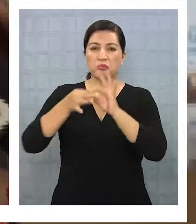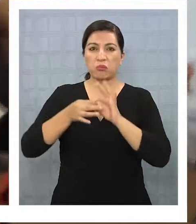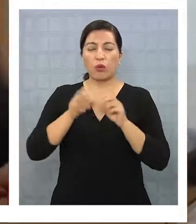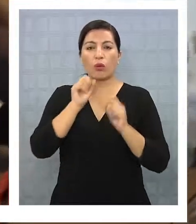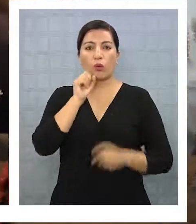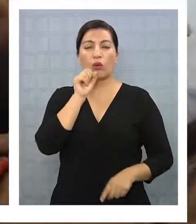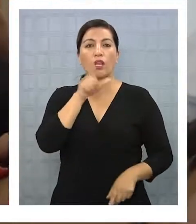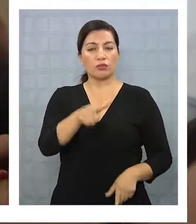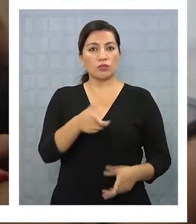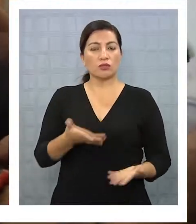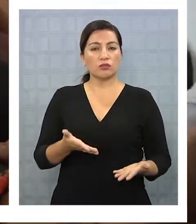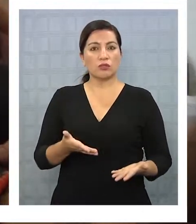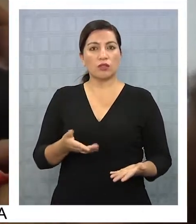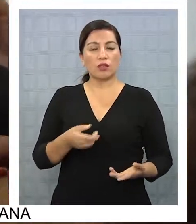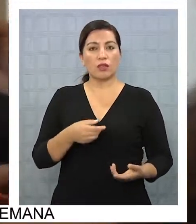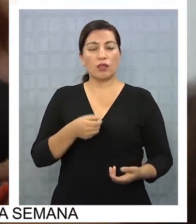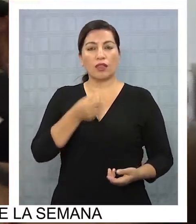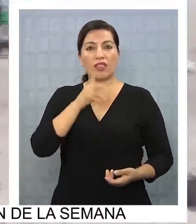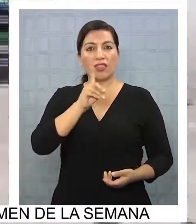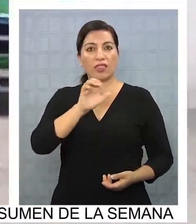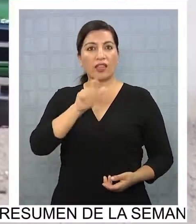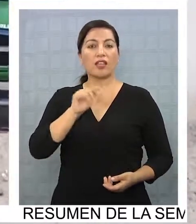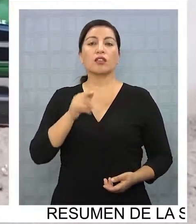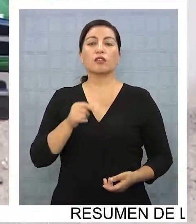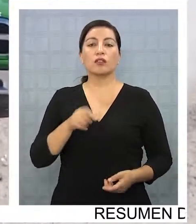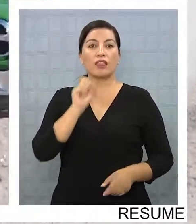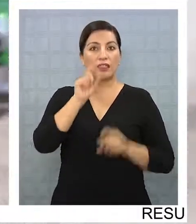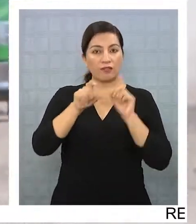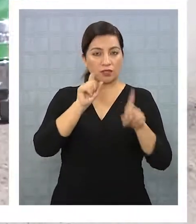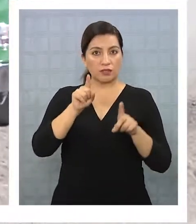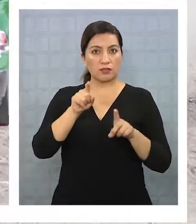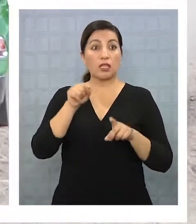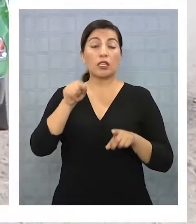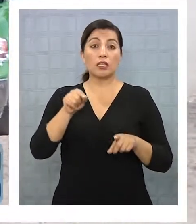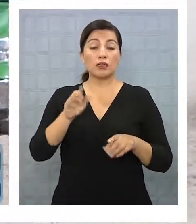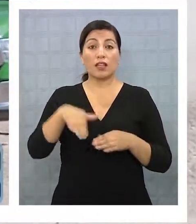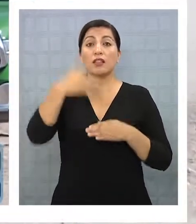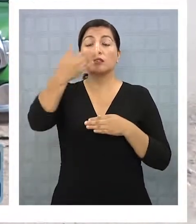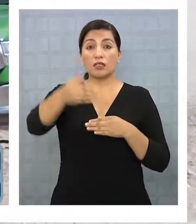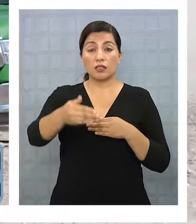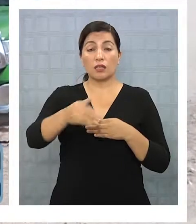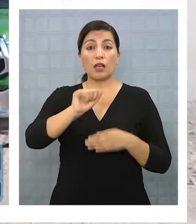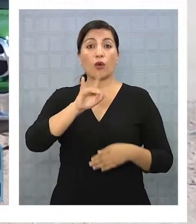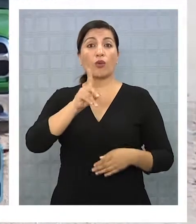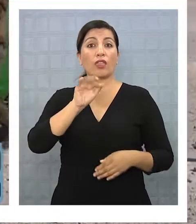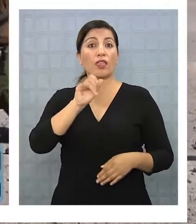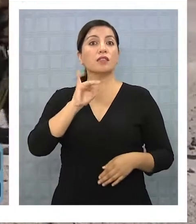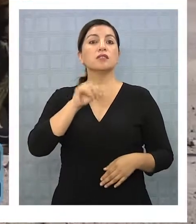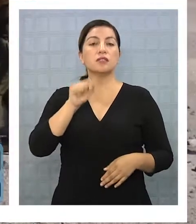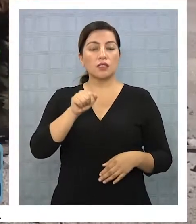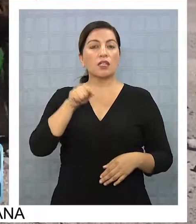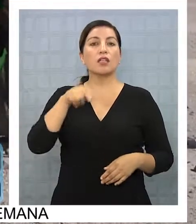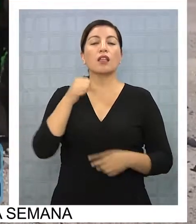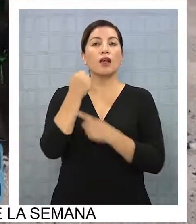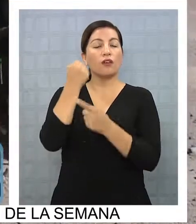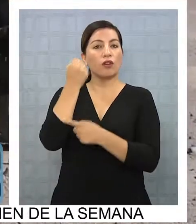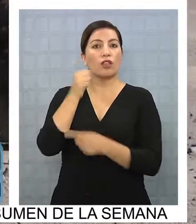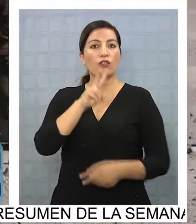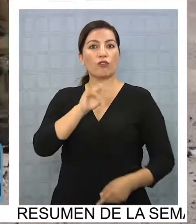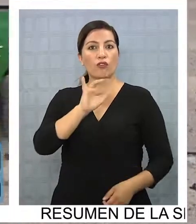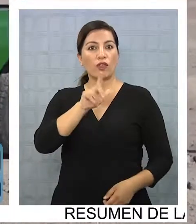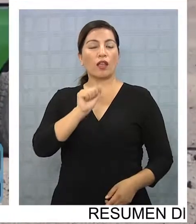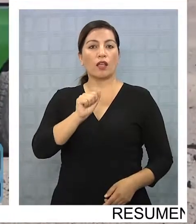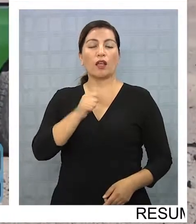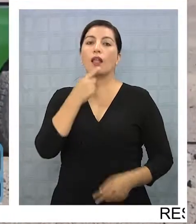acusación de un delito, de comisión de un delito, tiene derecho a defensa. Con estas declaraciones, a la salida de la audiencia de formalización, respondía el abogado Claudio Vila